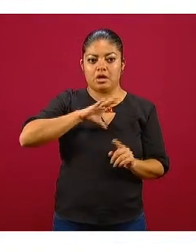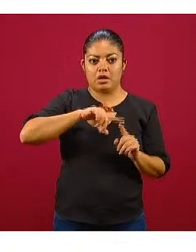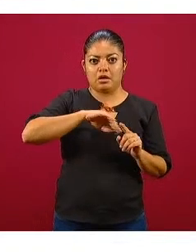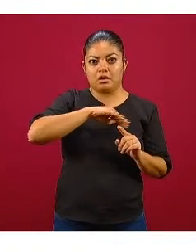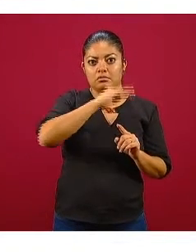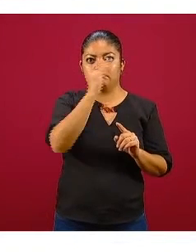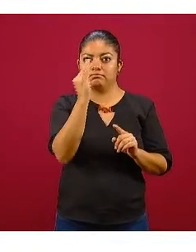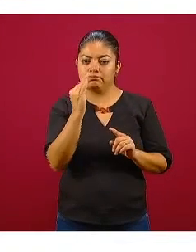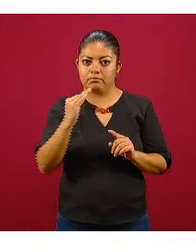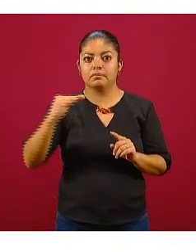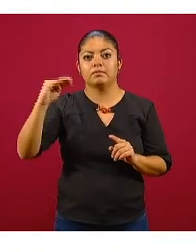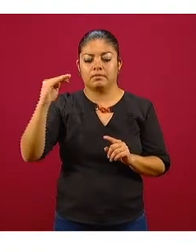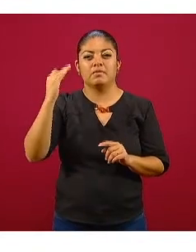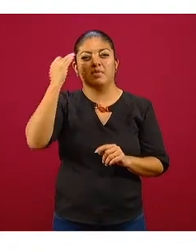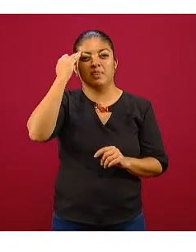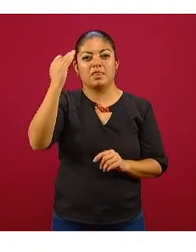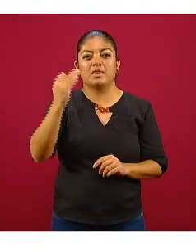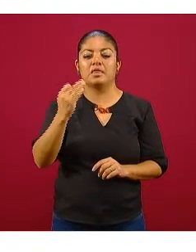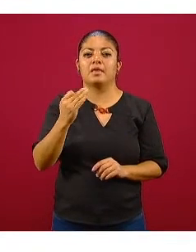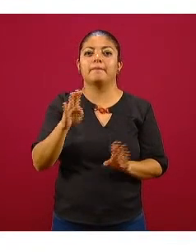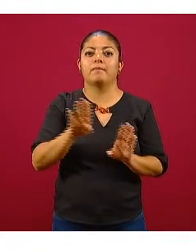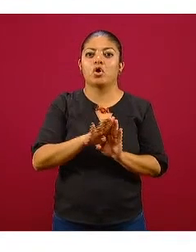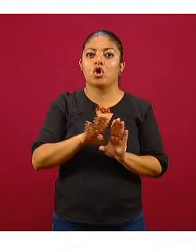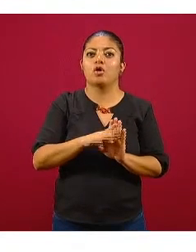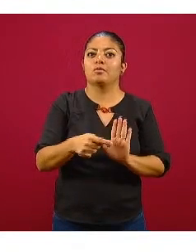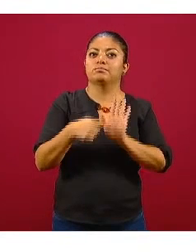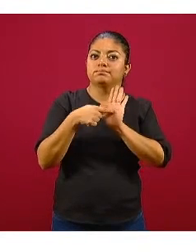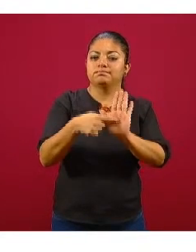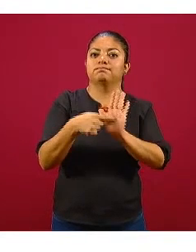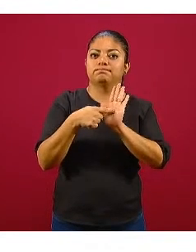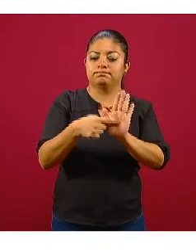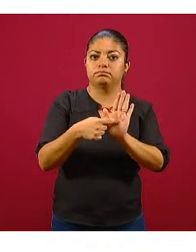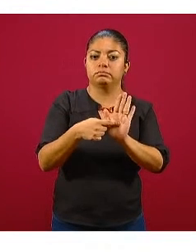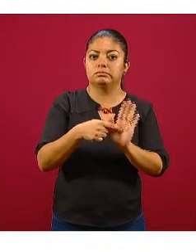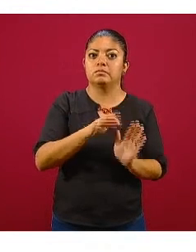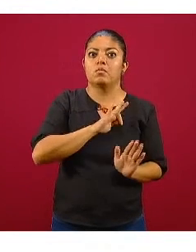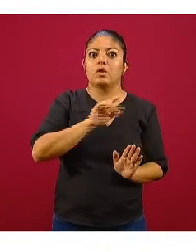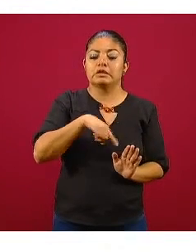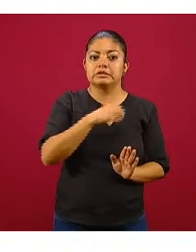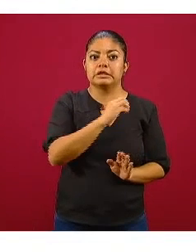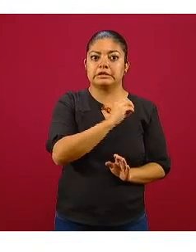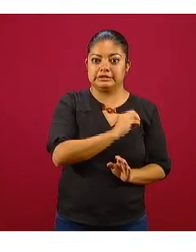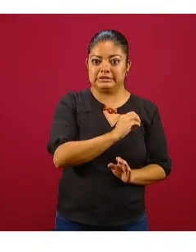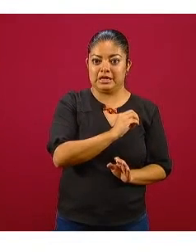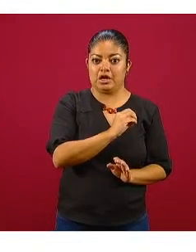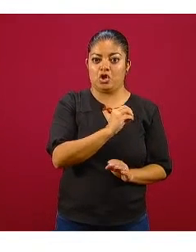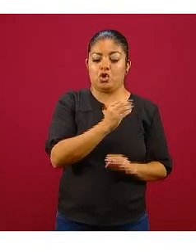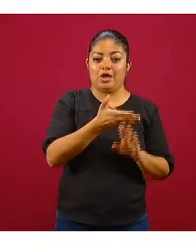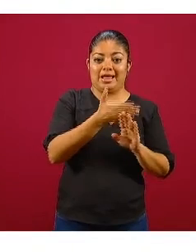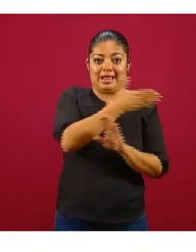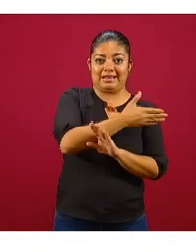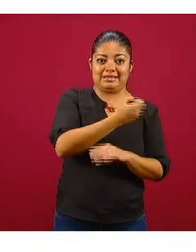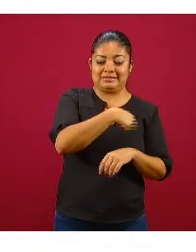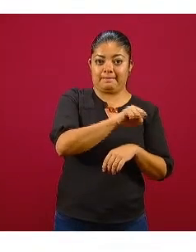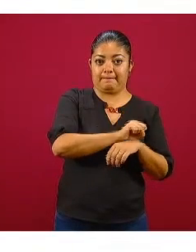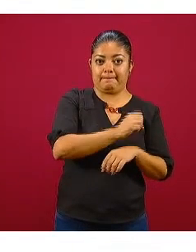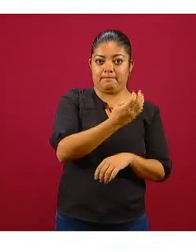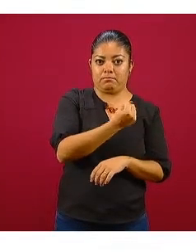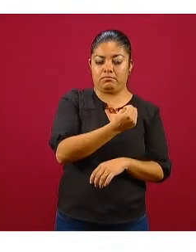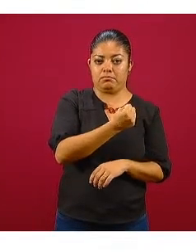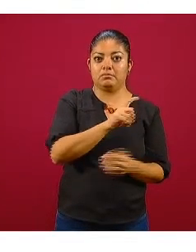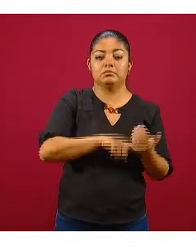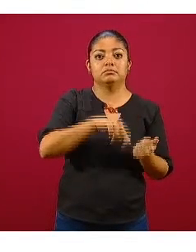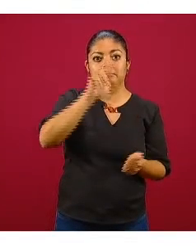de manera periódica, cómo se ha ido manifestando la positividad, era cero antes de la semana 9, recuerden que nuestro primer